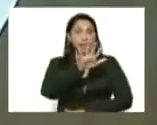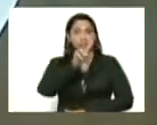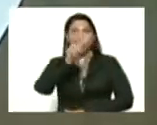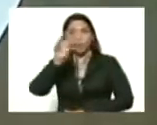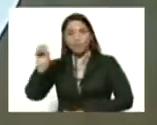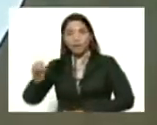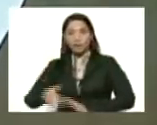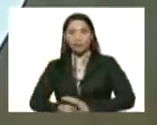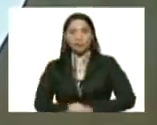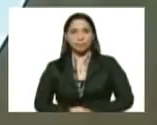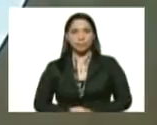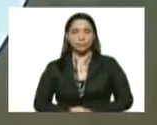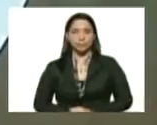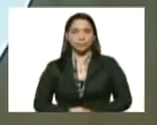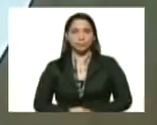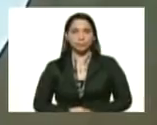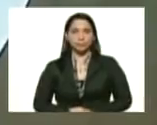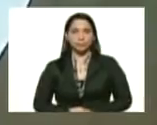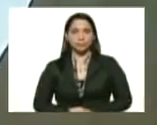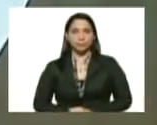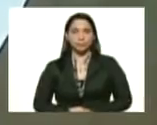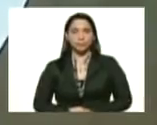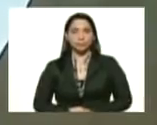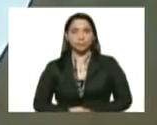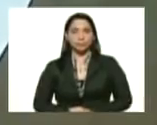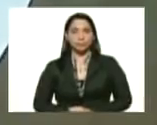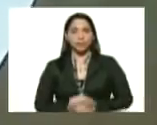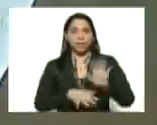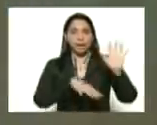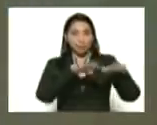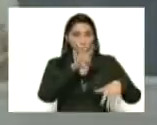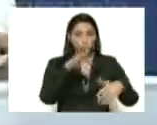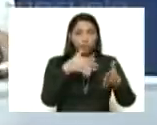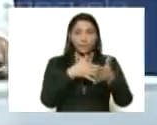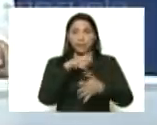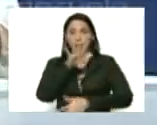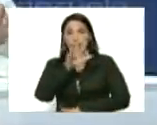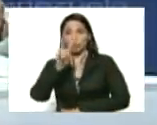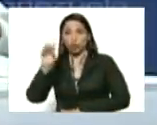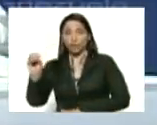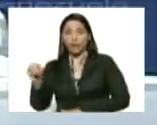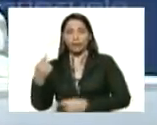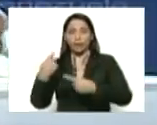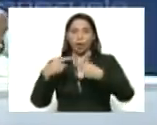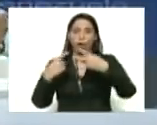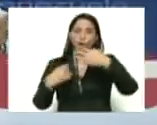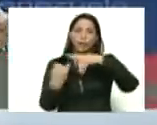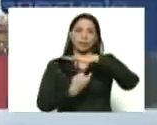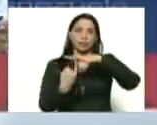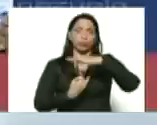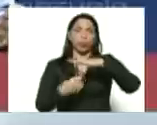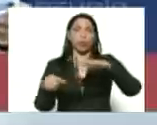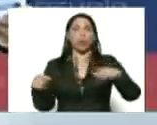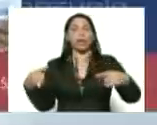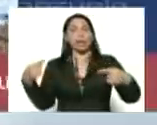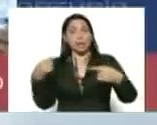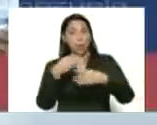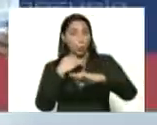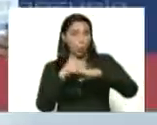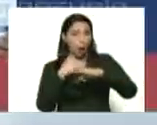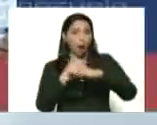de Otos End. Igualmente tenemos